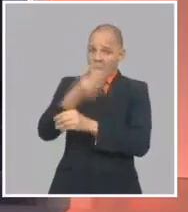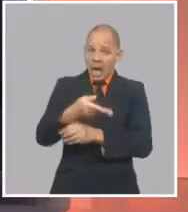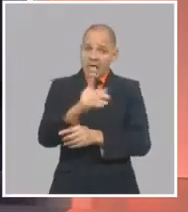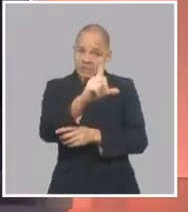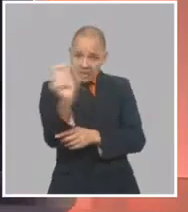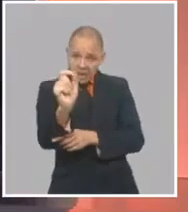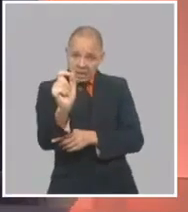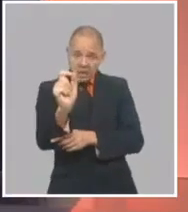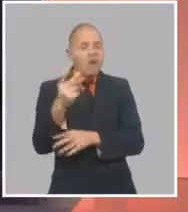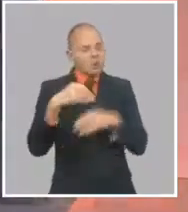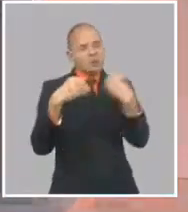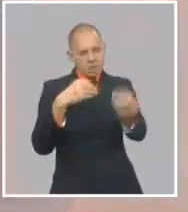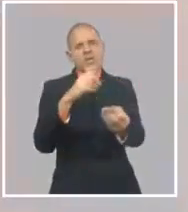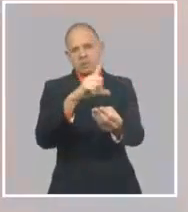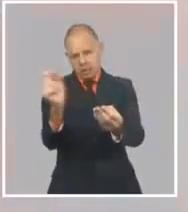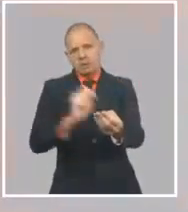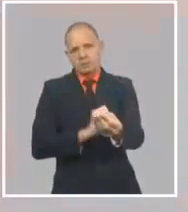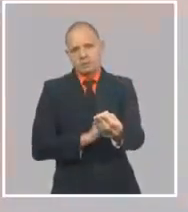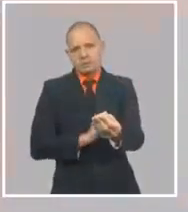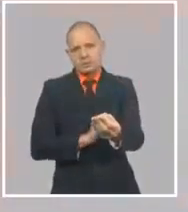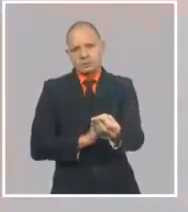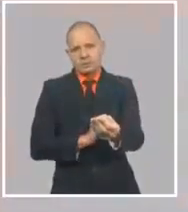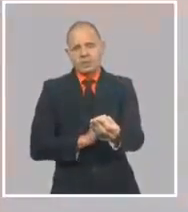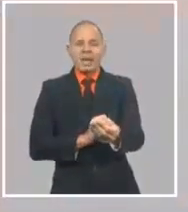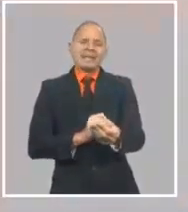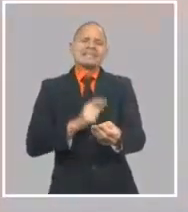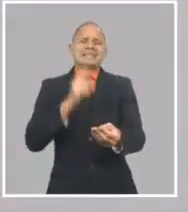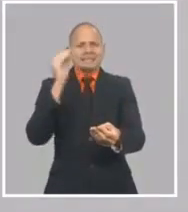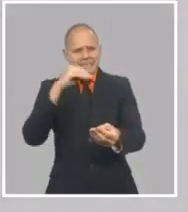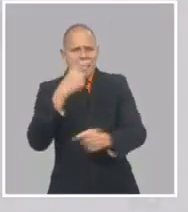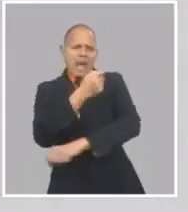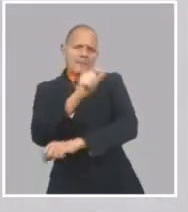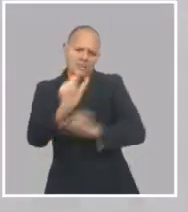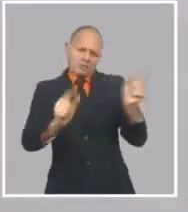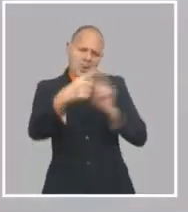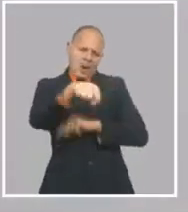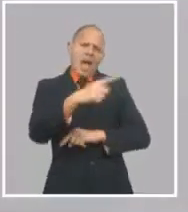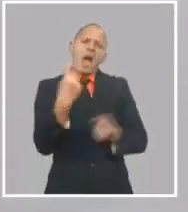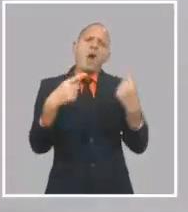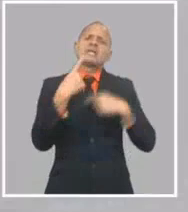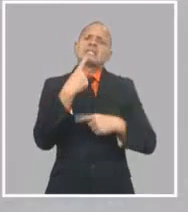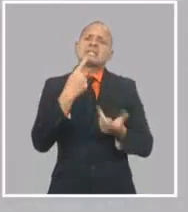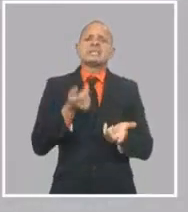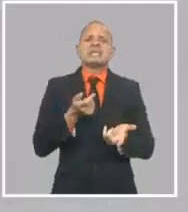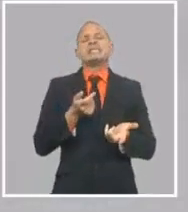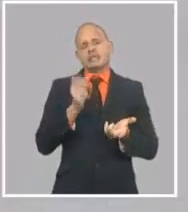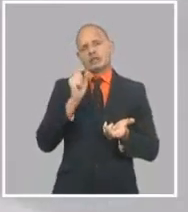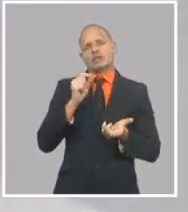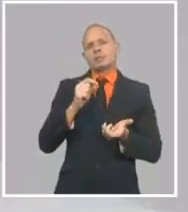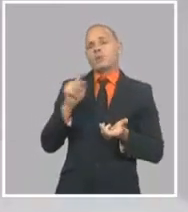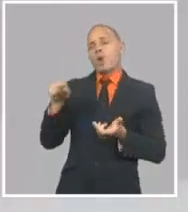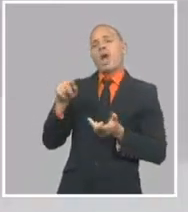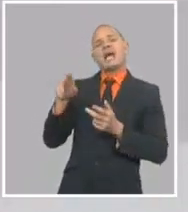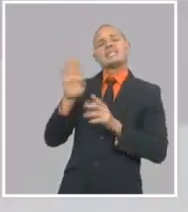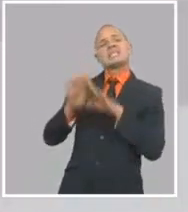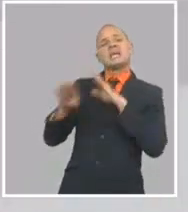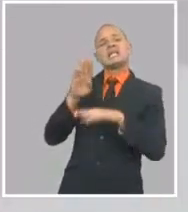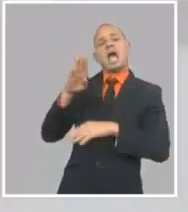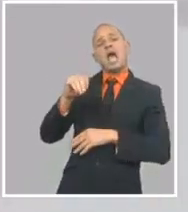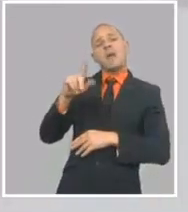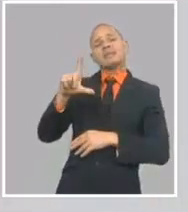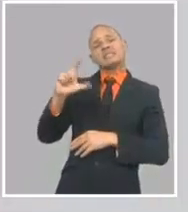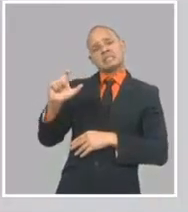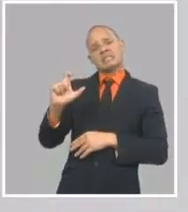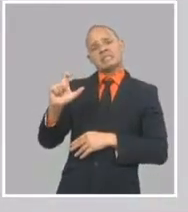no se paga, con esa divisa que se recupera, es para financiar también producciones que se venden en la moneda en la que sí se paga. Porque de lo